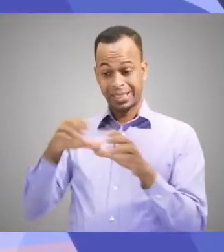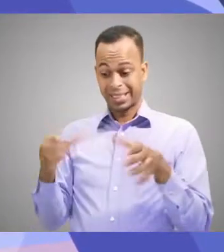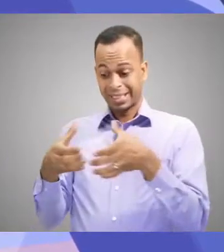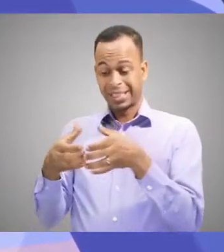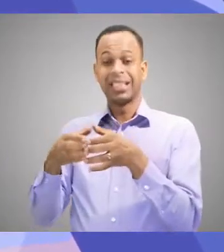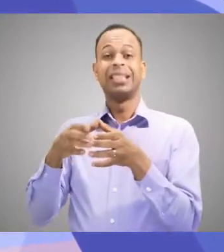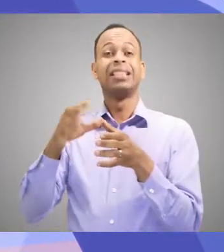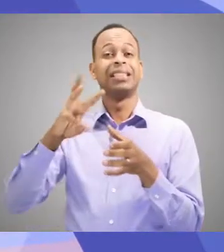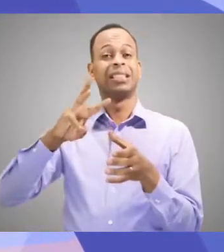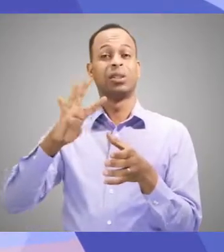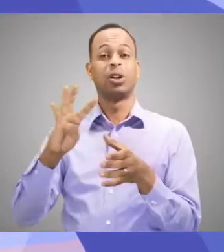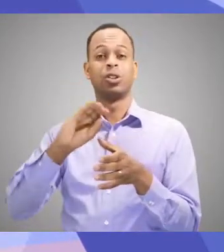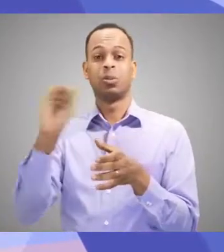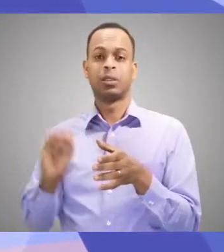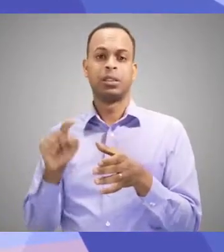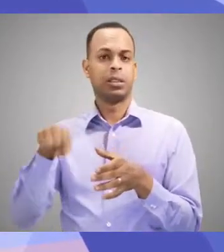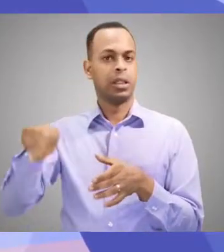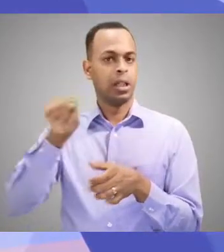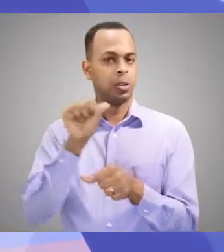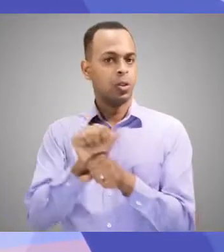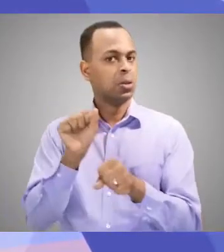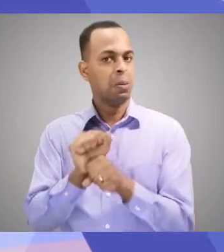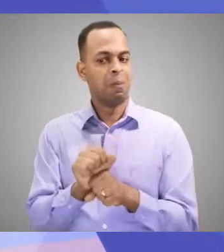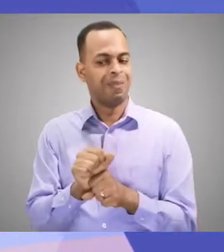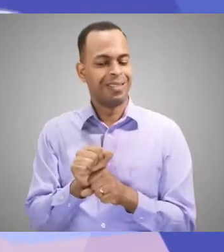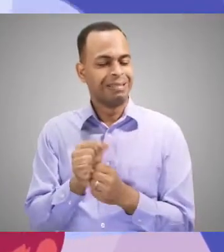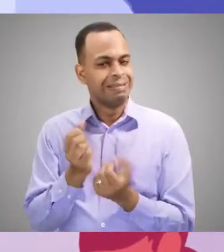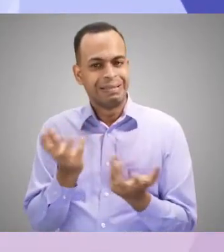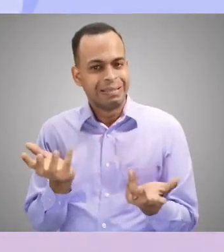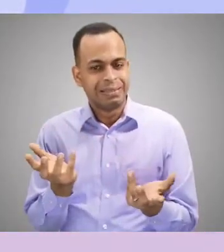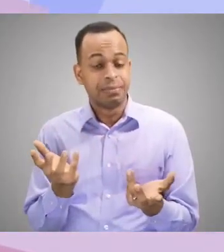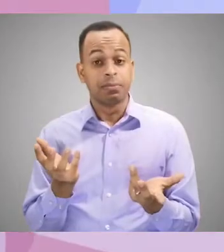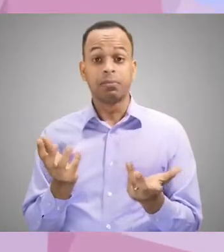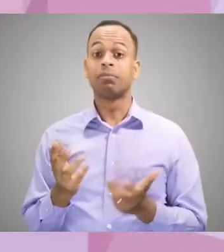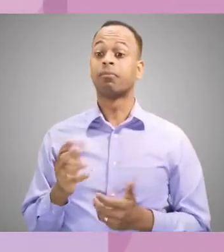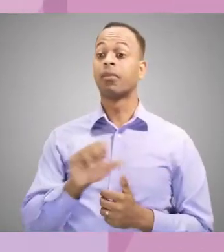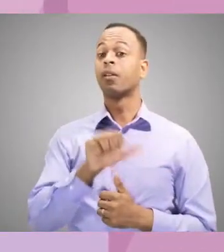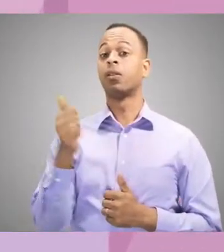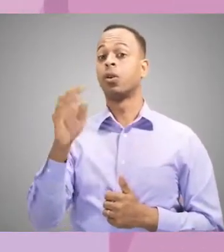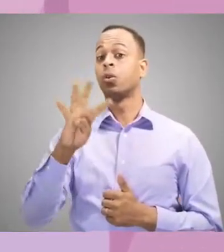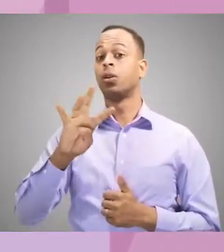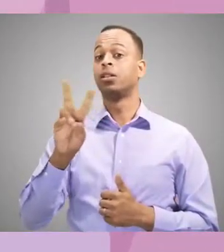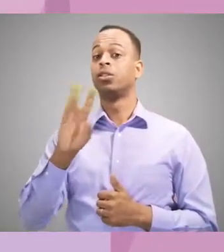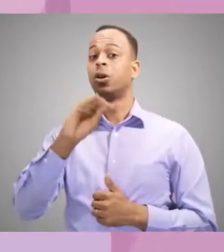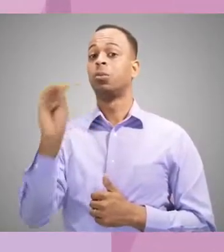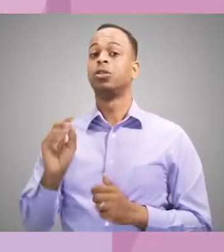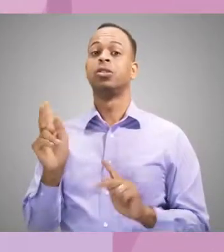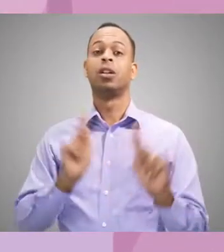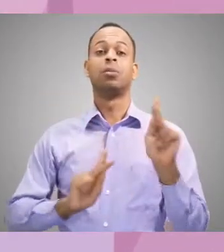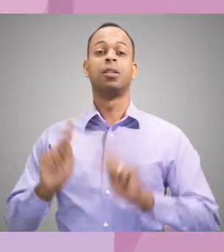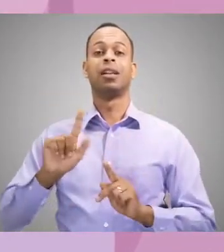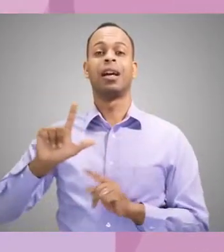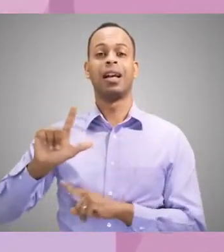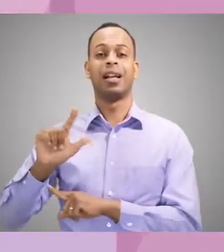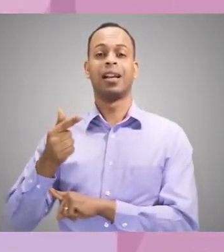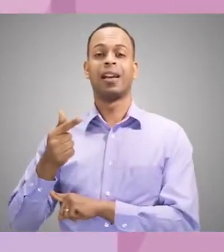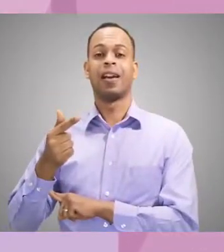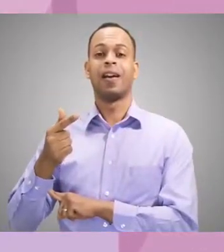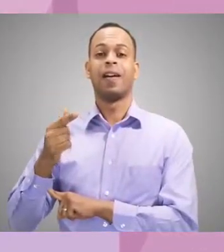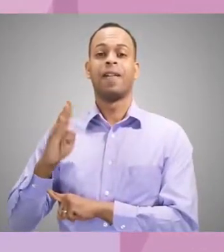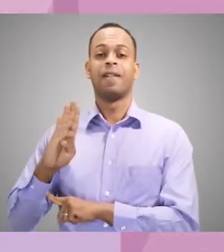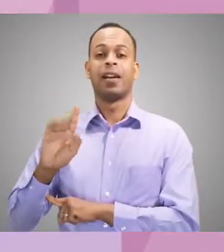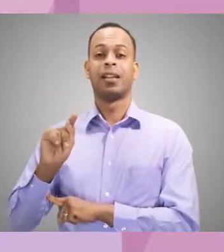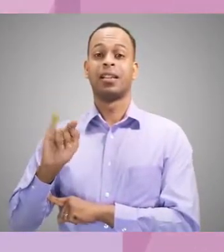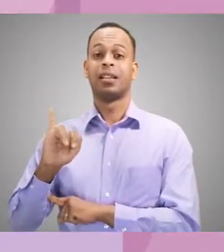64% no tiene acceso al trabajo decente. Por otro lado, un 42% de la población LGBTI